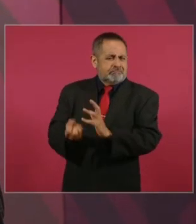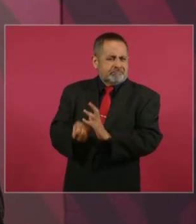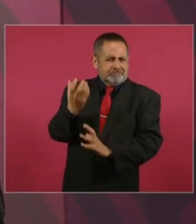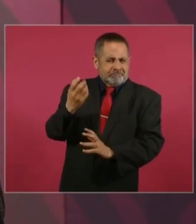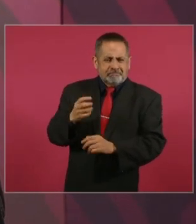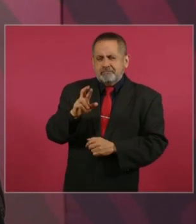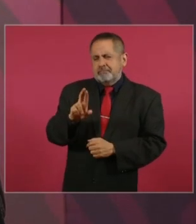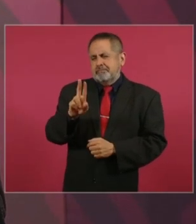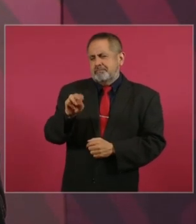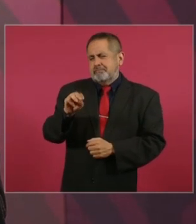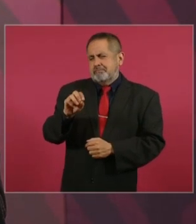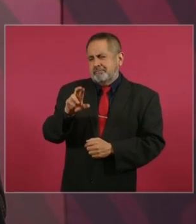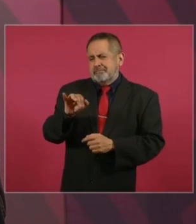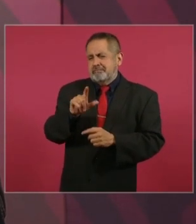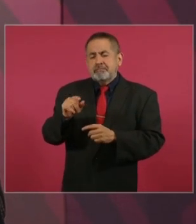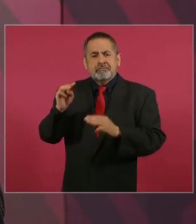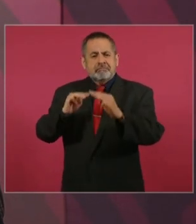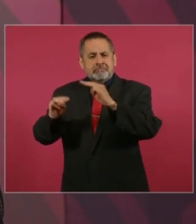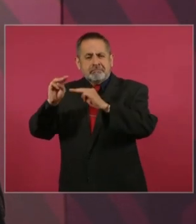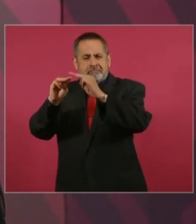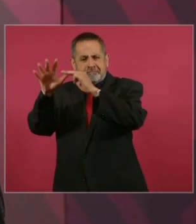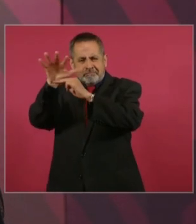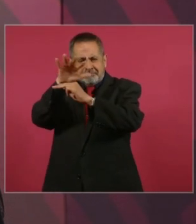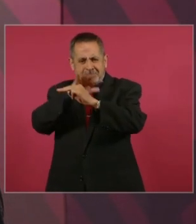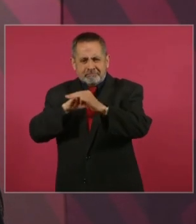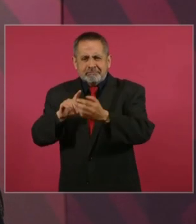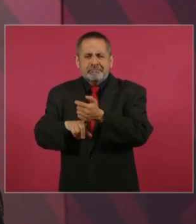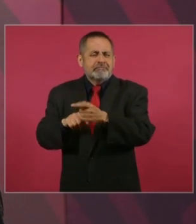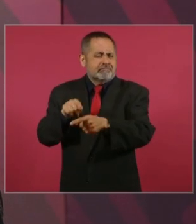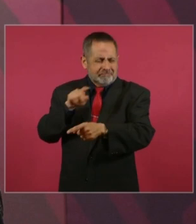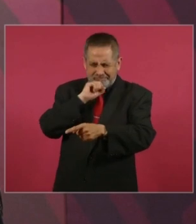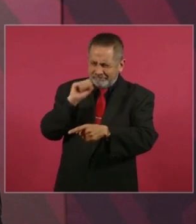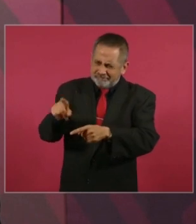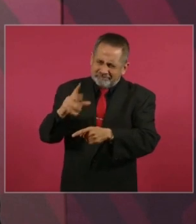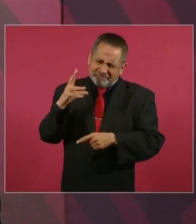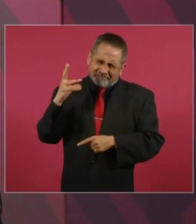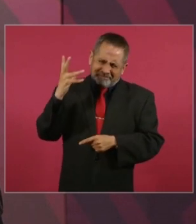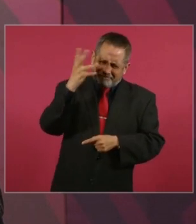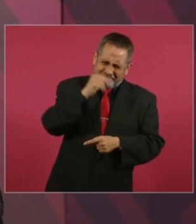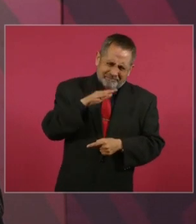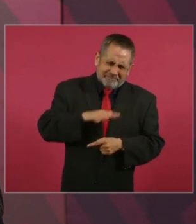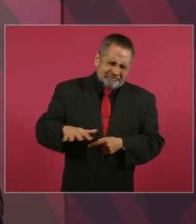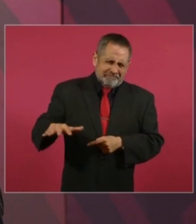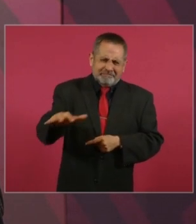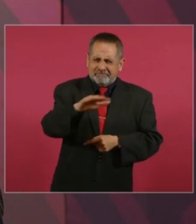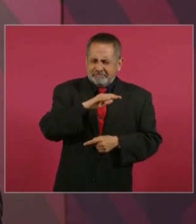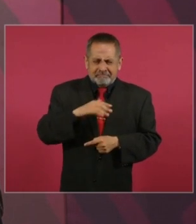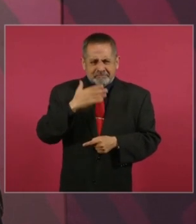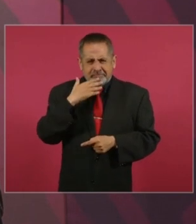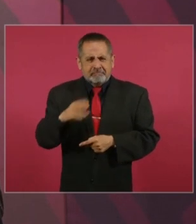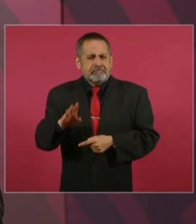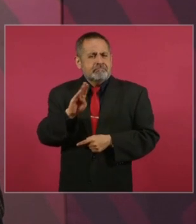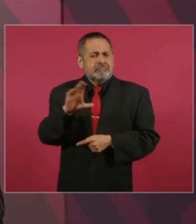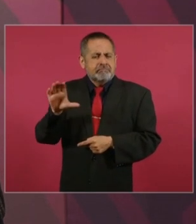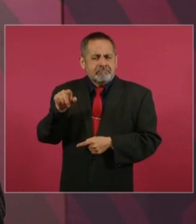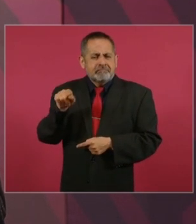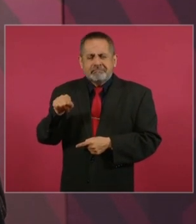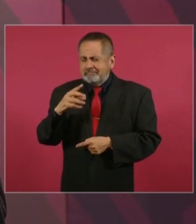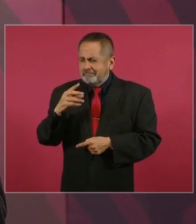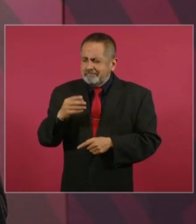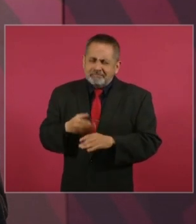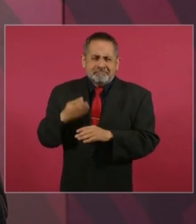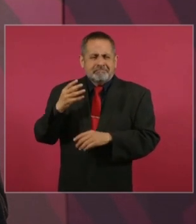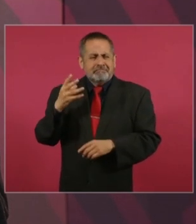es algo también muy bello, Baja California tiene